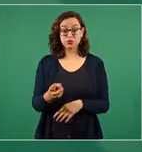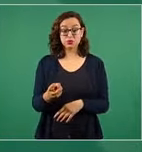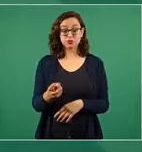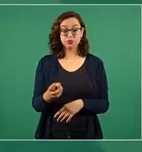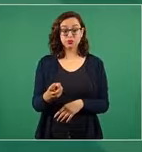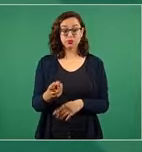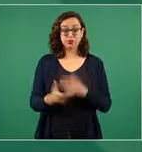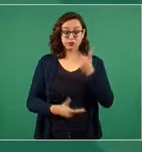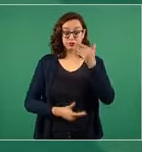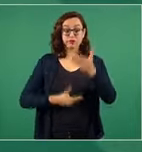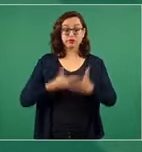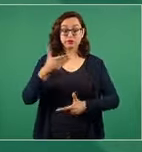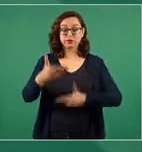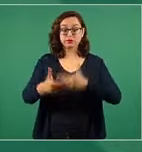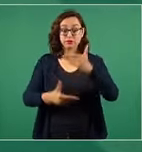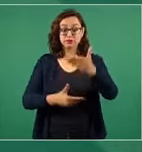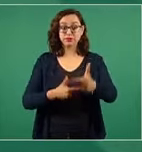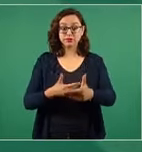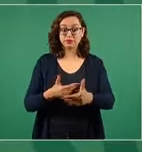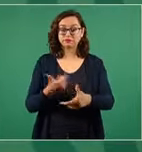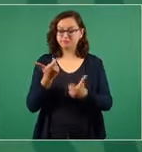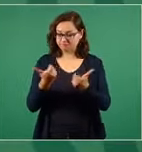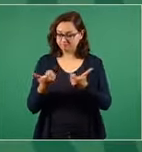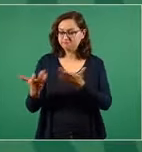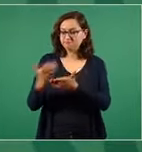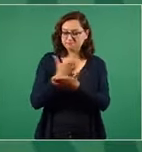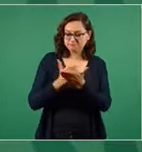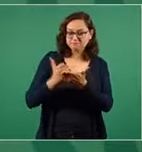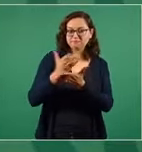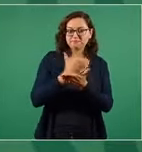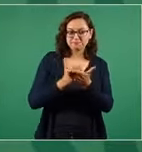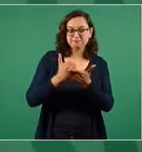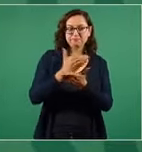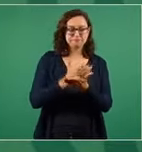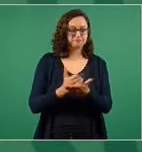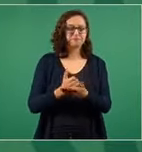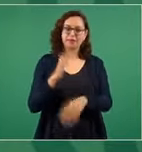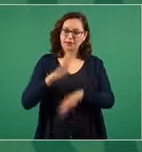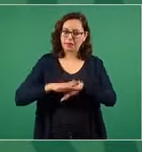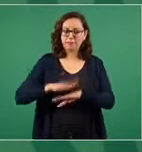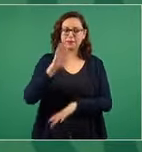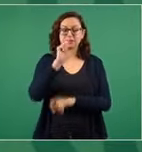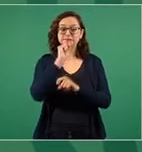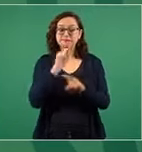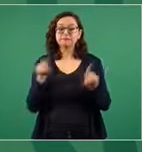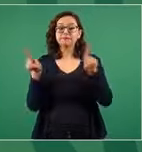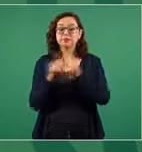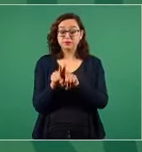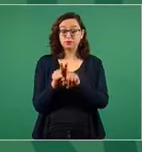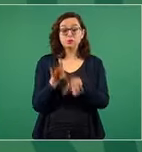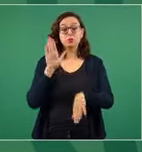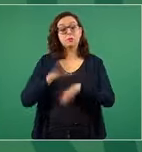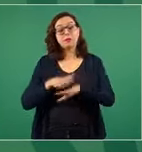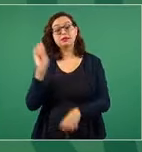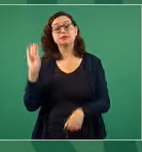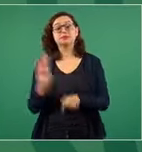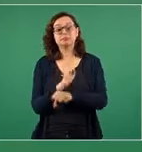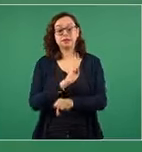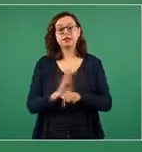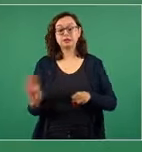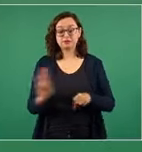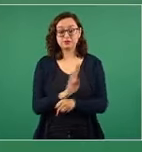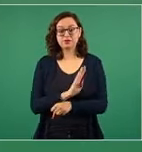posiblemente más utilidad en lo económico y otros beneficios si se